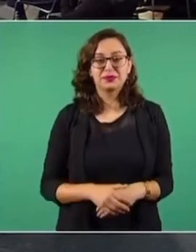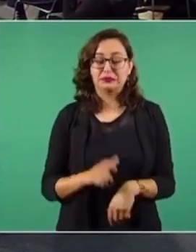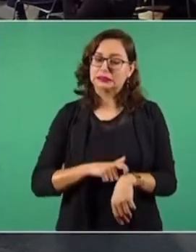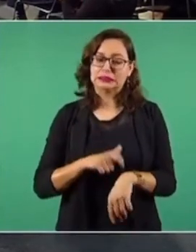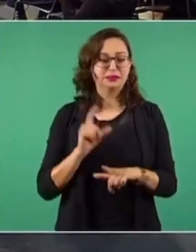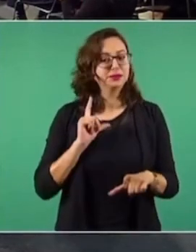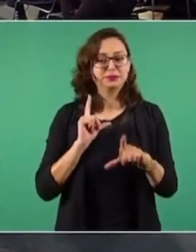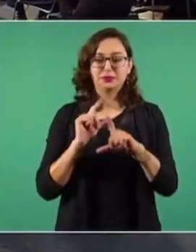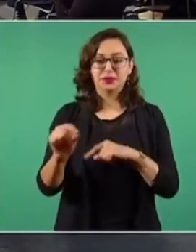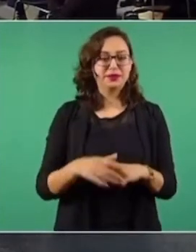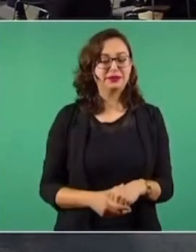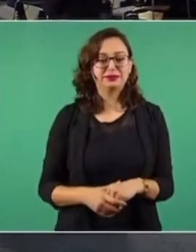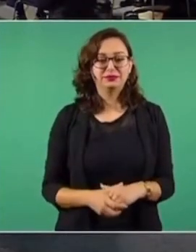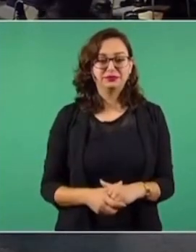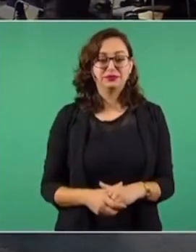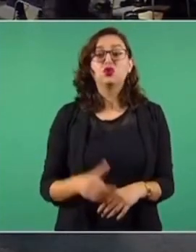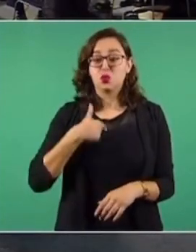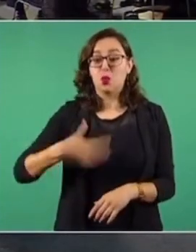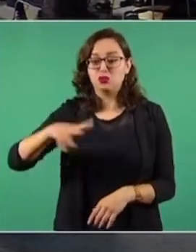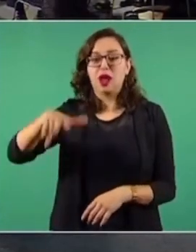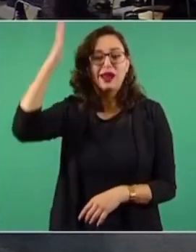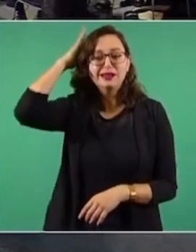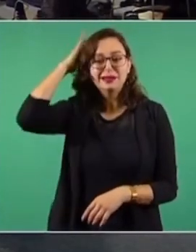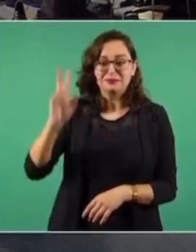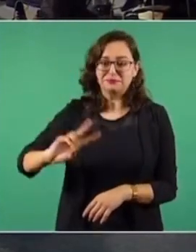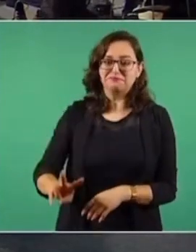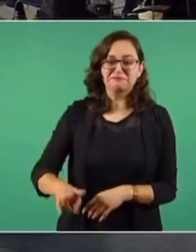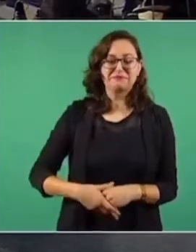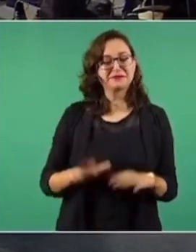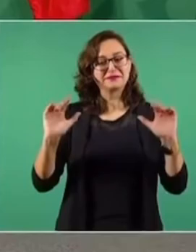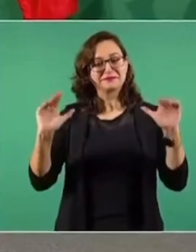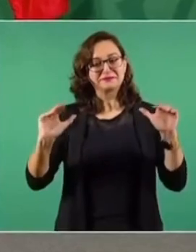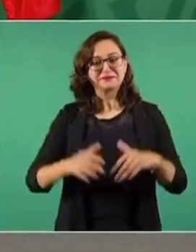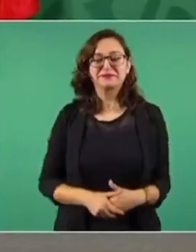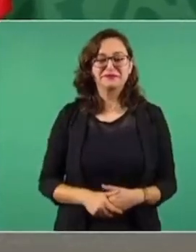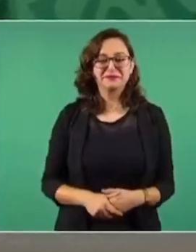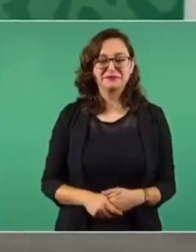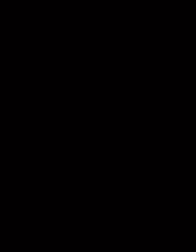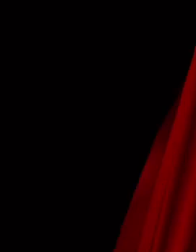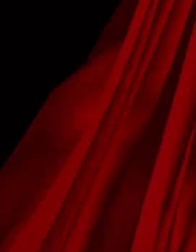ya me tengo que ir, ya me voy, a ver, voy a buscar un líder de verdad, bueno, adiós, adiós.